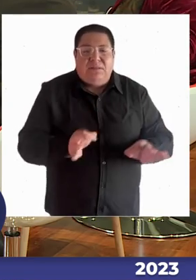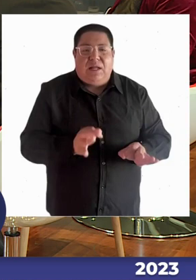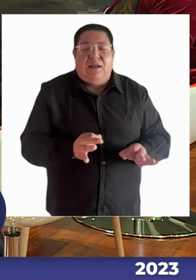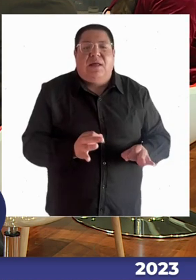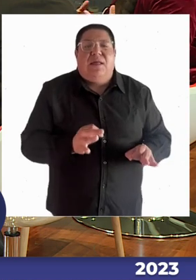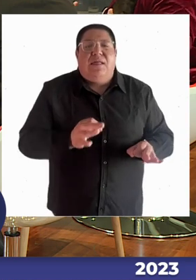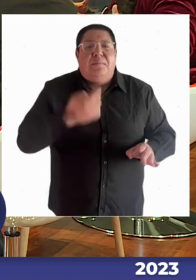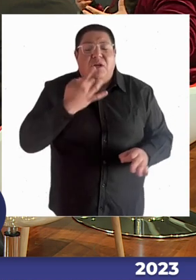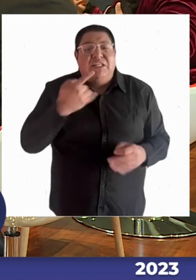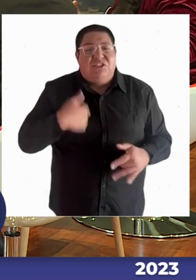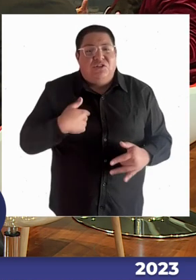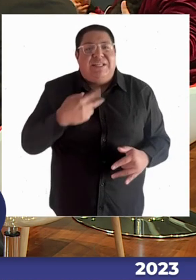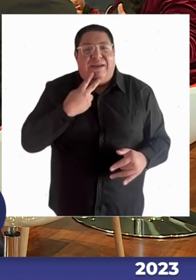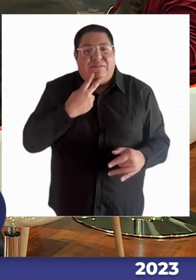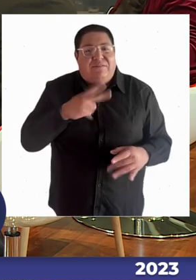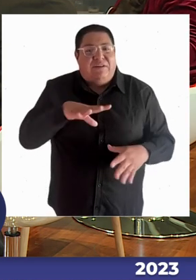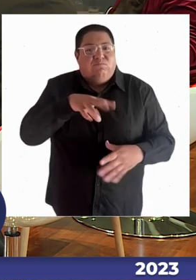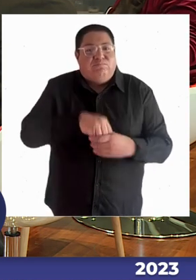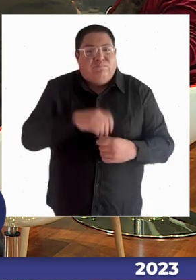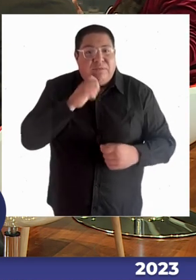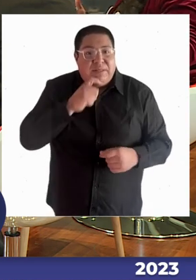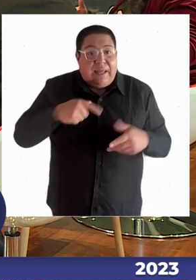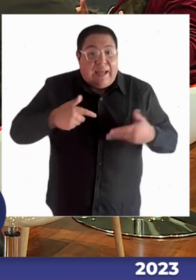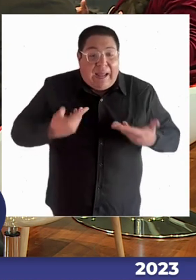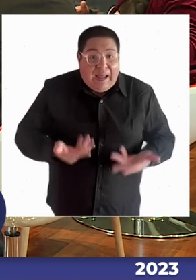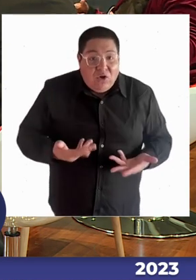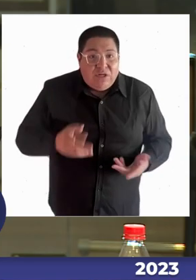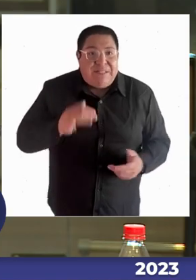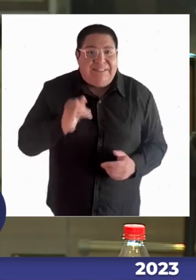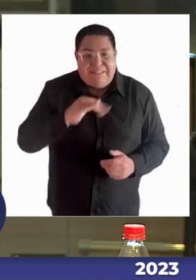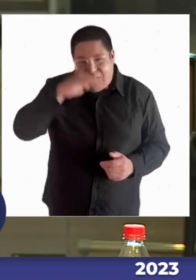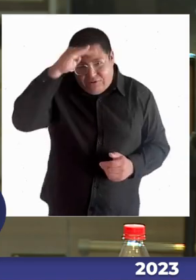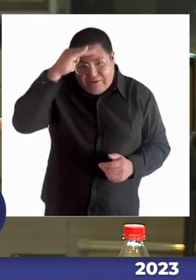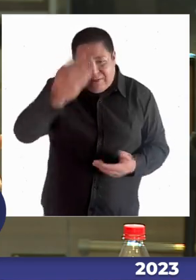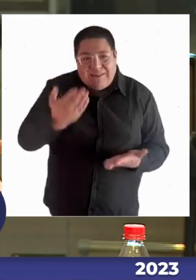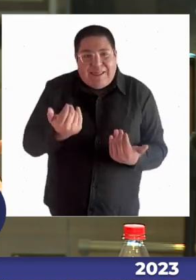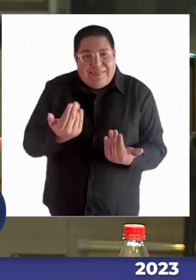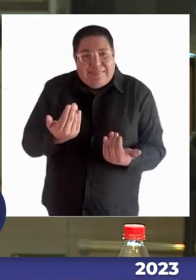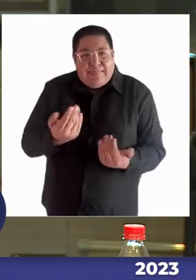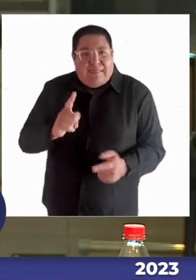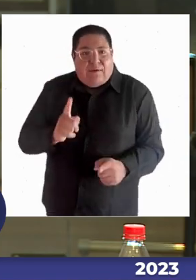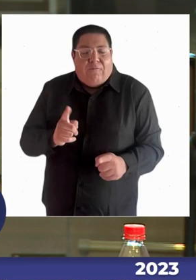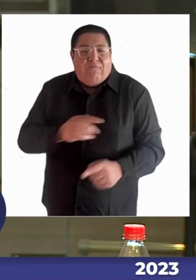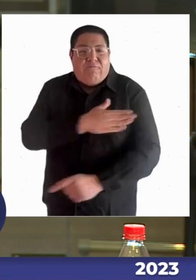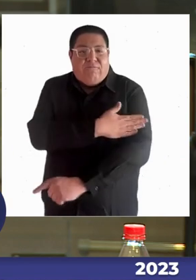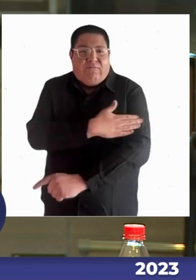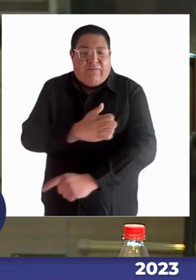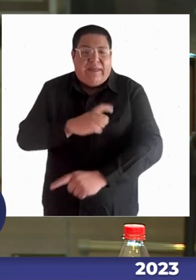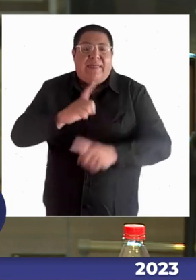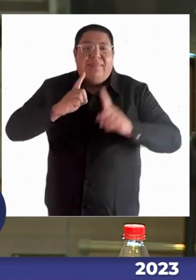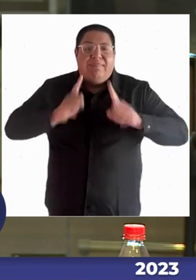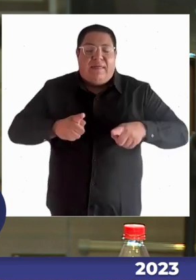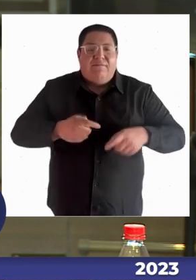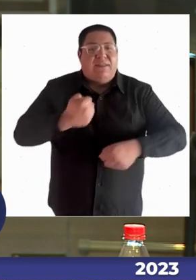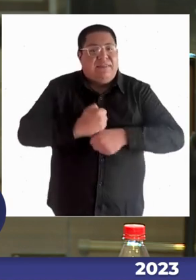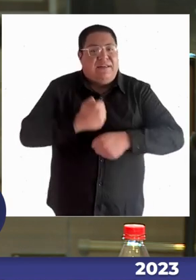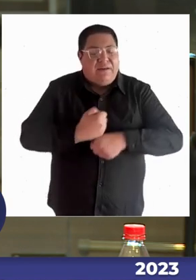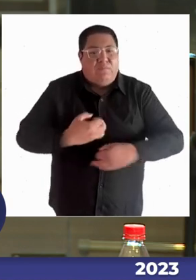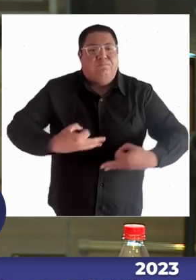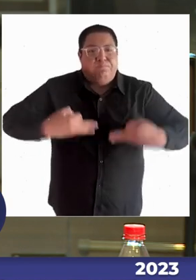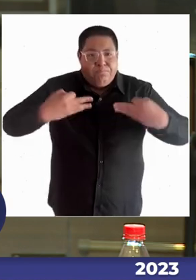proceso. Pero tengo la confianza y la fe en la tarea que tenemos que hacer, en la pega que estamos haciendo. Entonces,